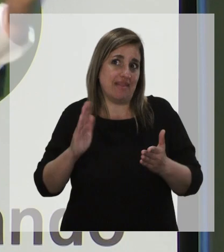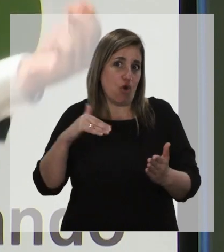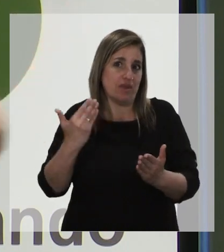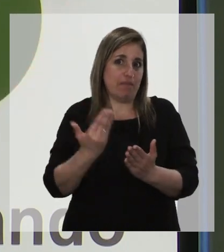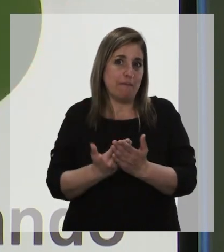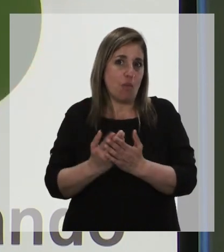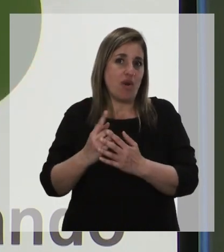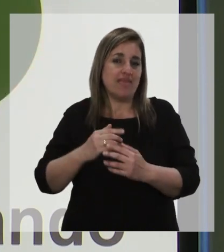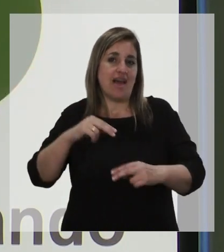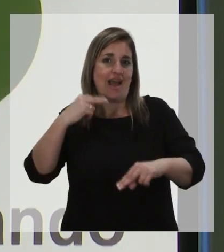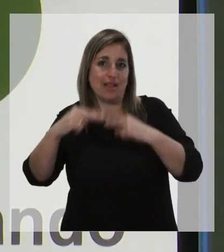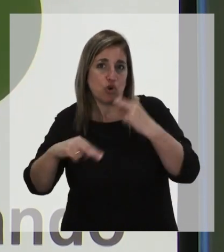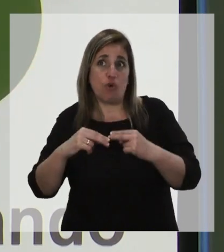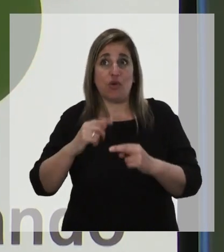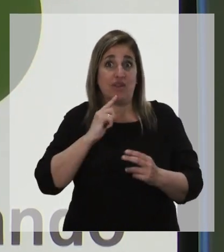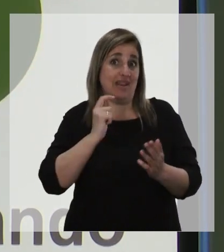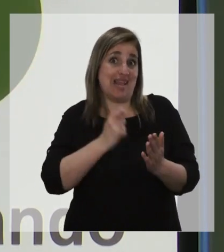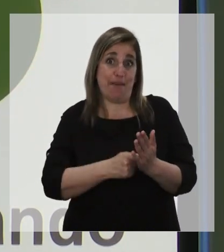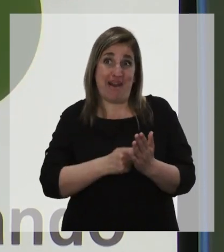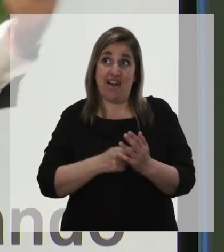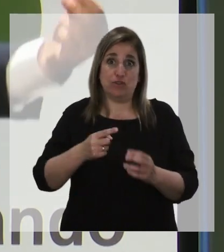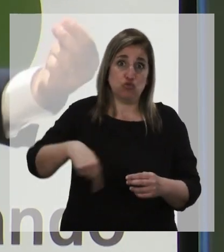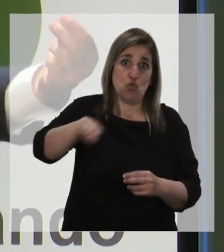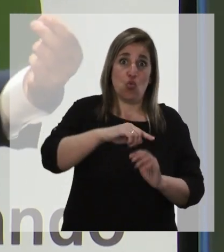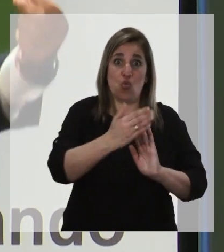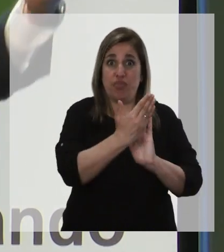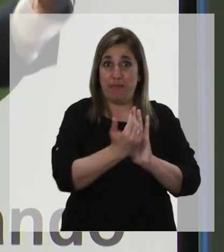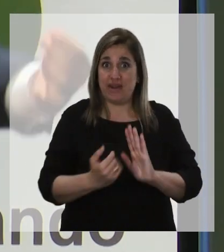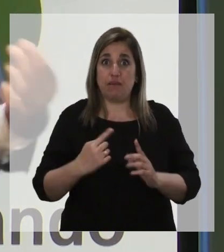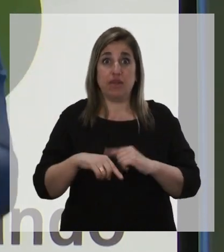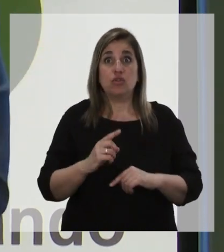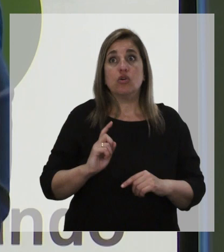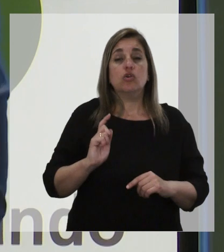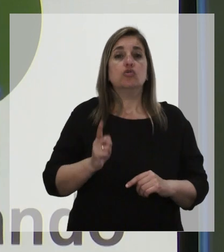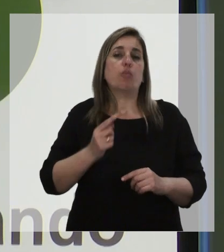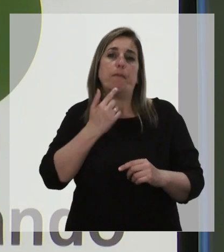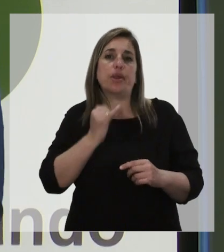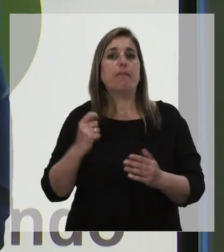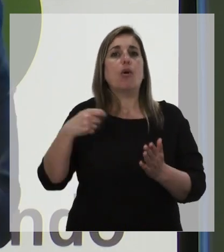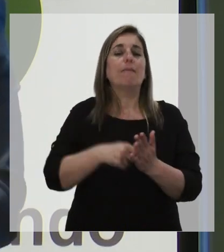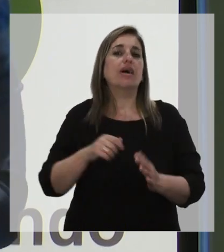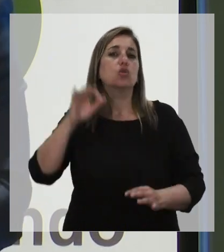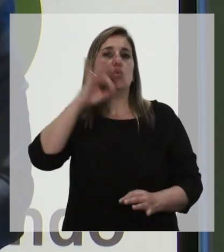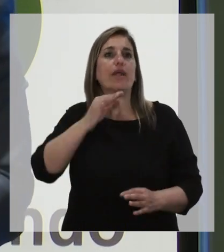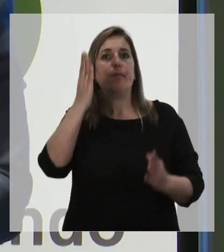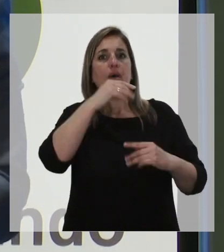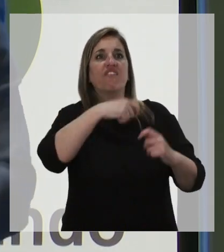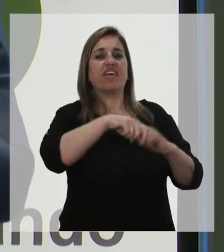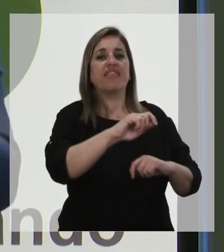tienen que pagar en todos los departamentos, que todavía no pueden trasladar y una vez que pagaron de durazno vender en flores.